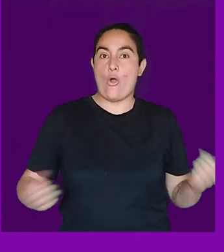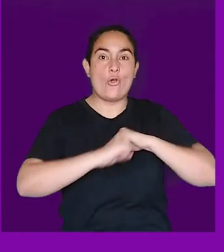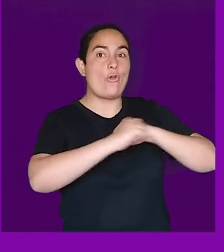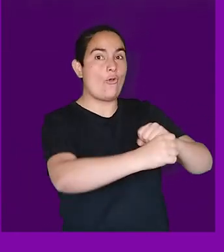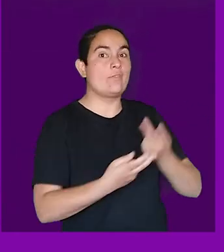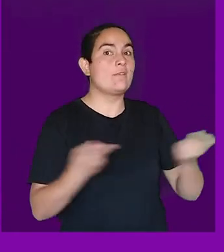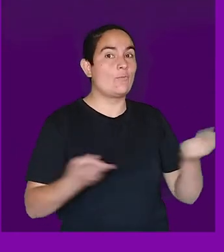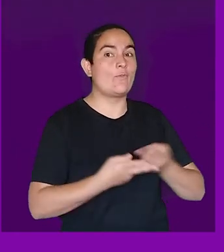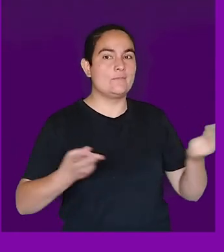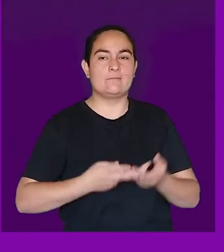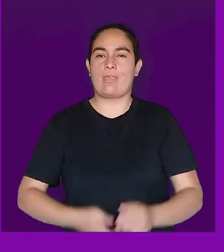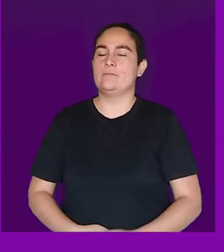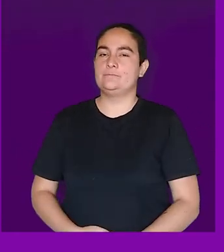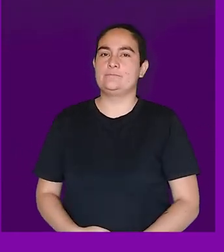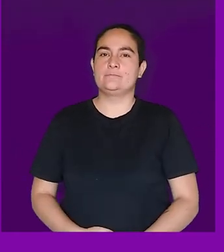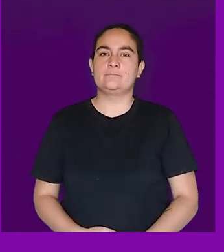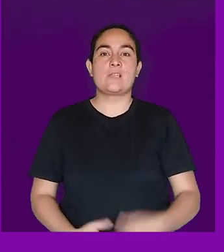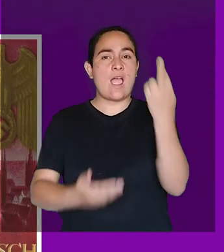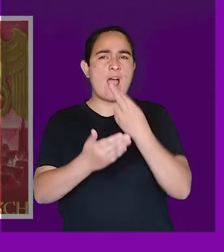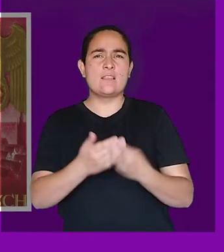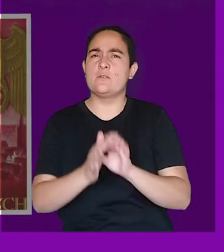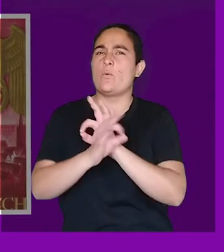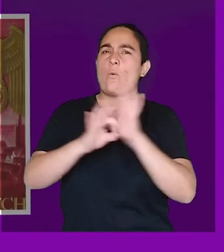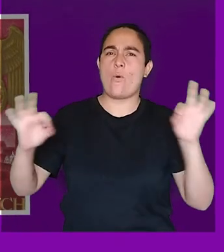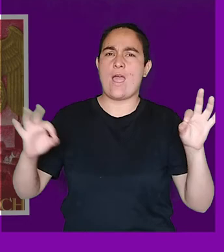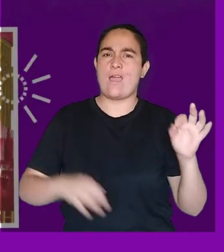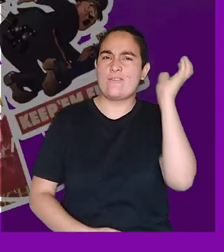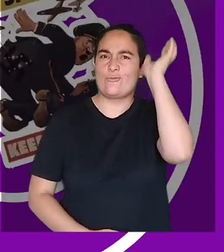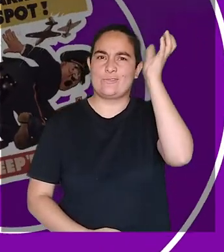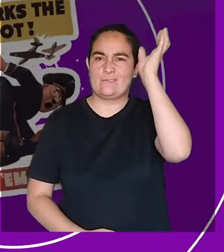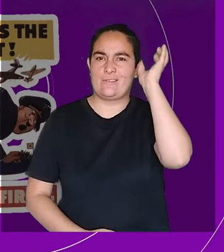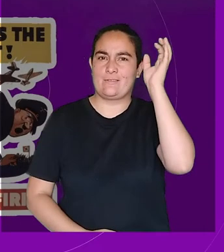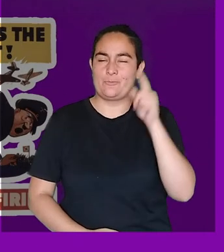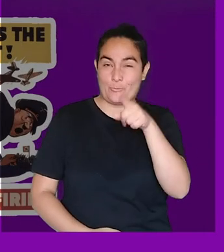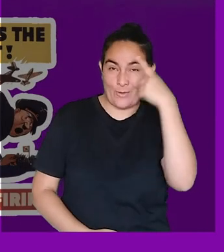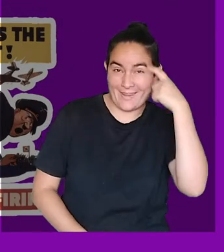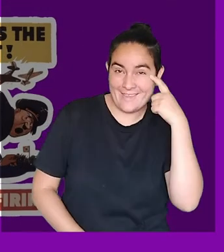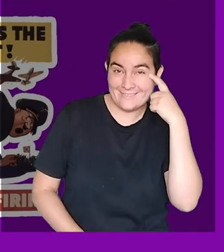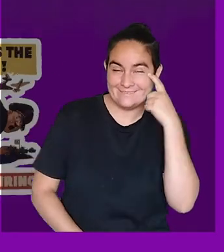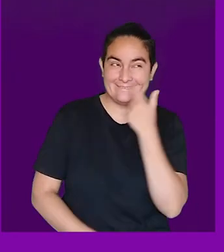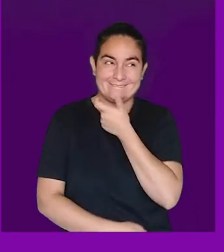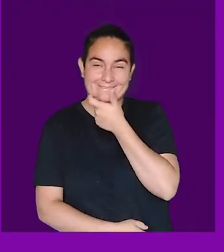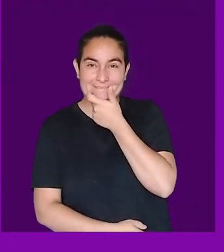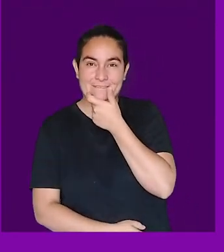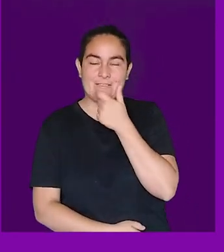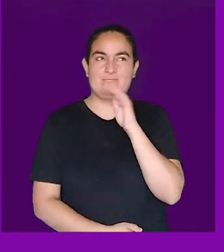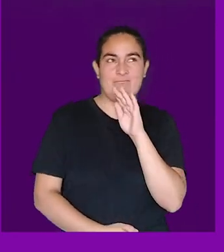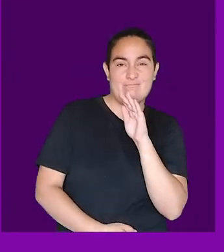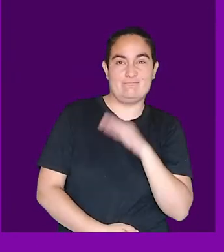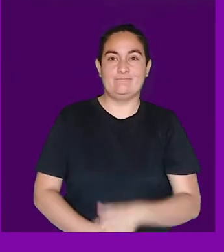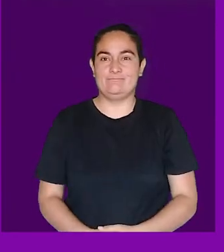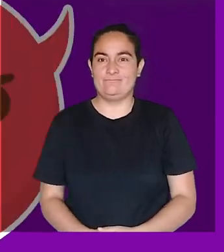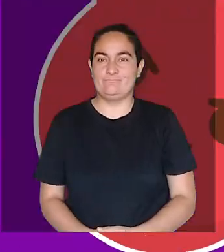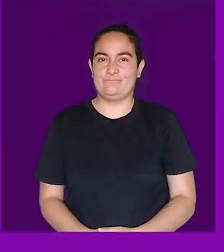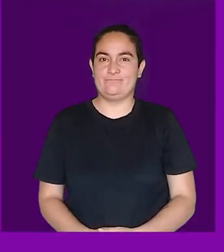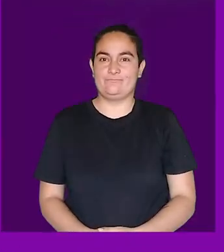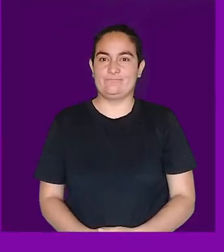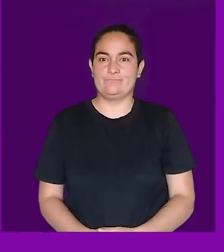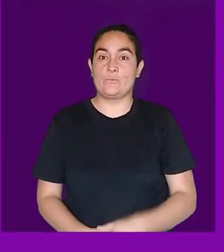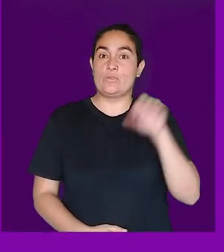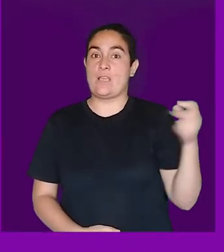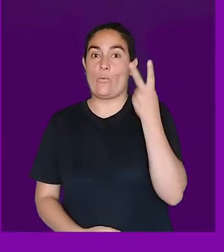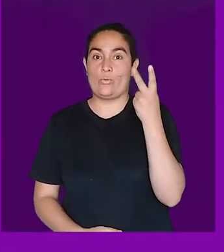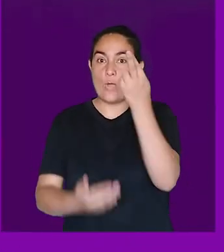entorno político las líneas a seguir, como en la propaganda, contra propaganda. El arte no es nunca inocente, ¿no crees?